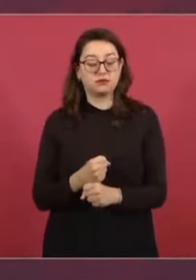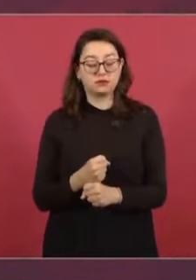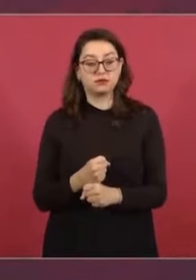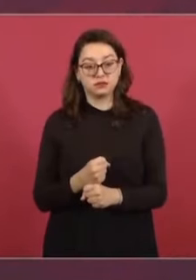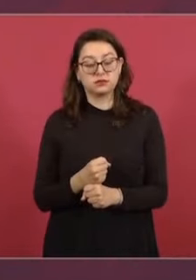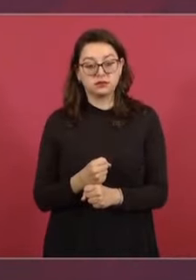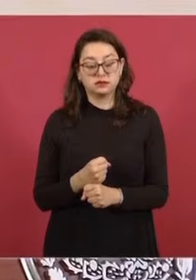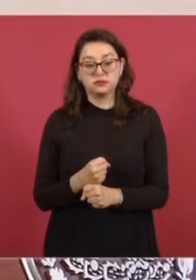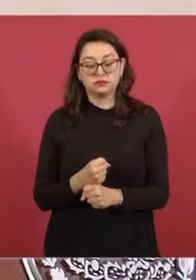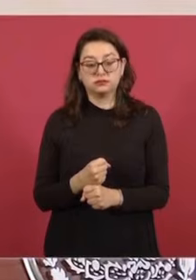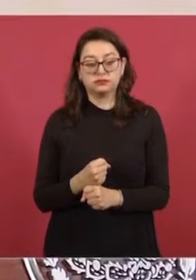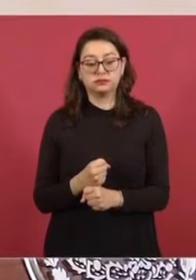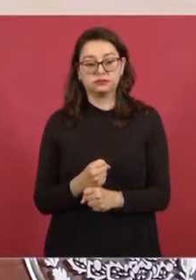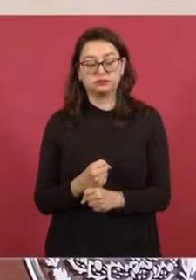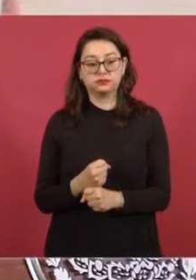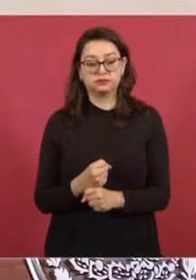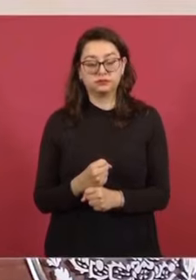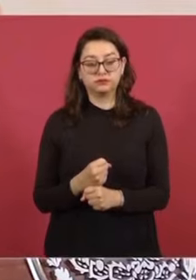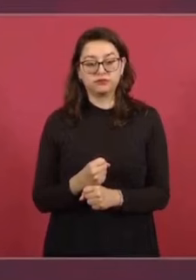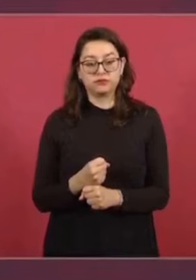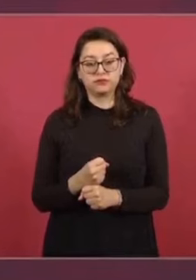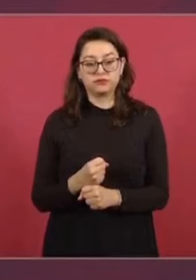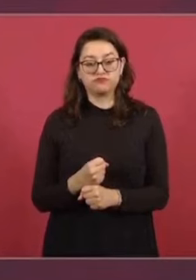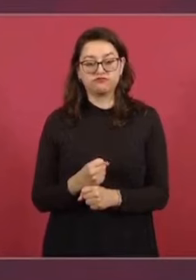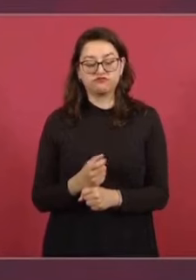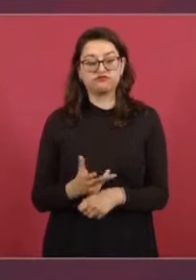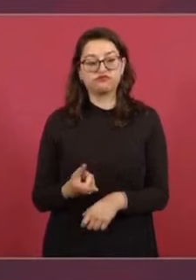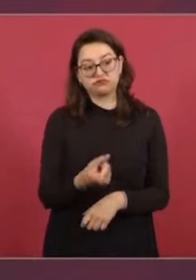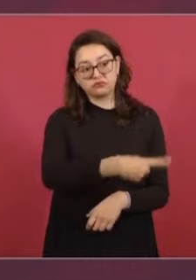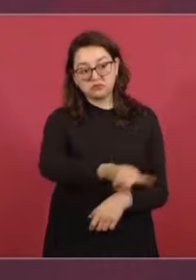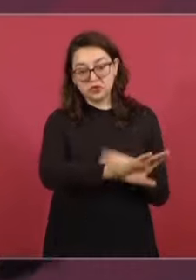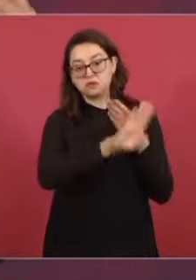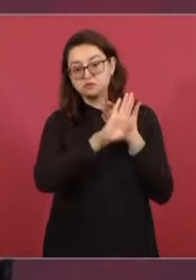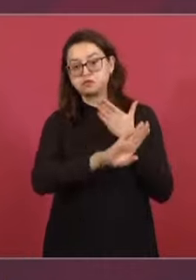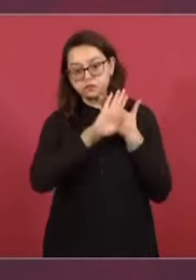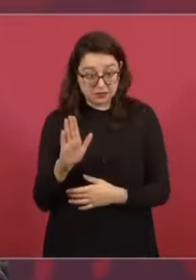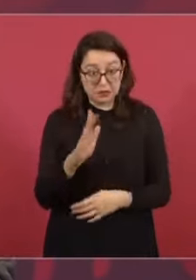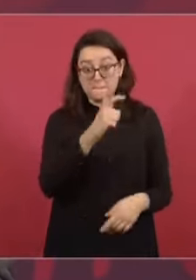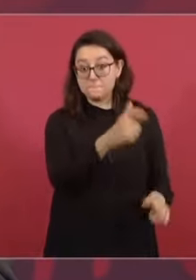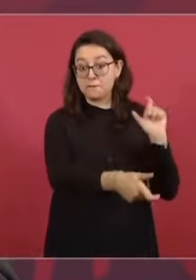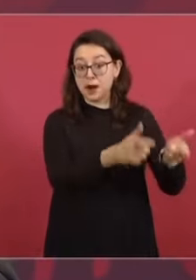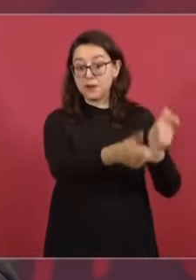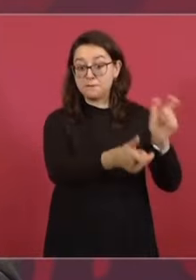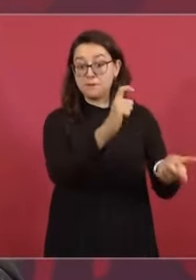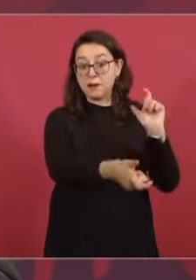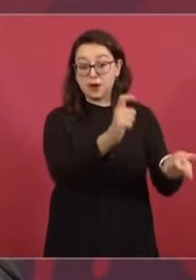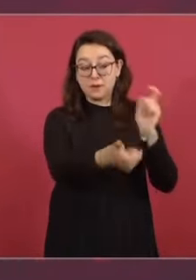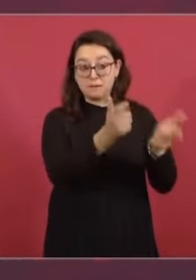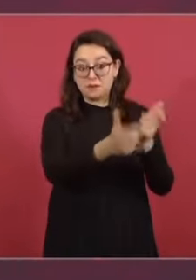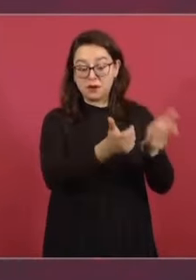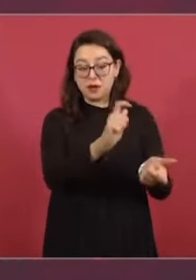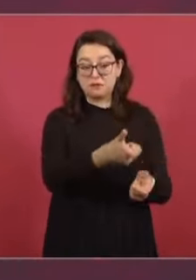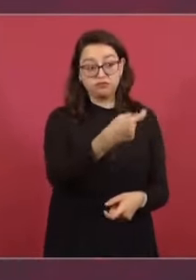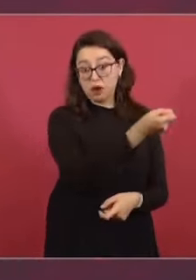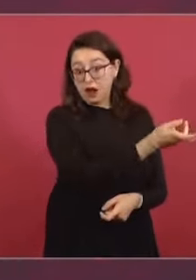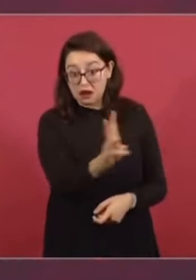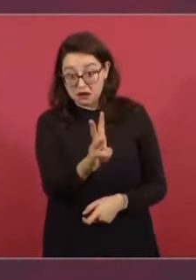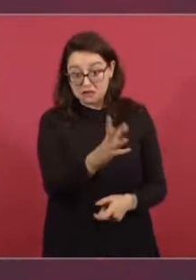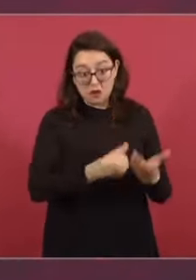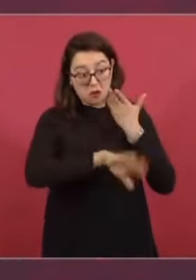por atacarnos cobran, que